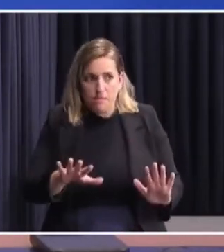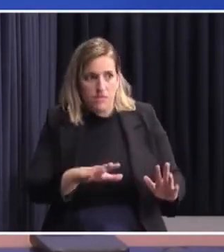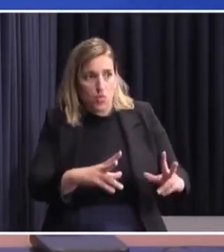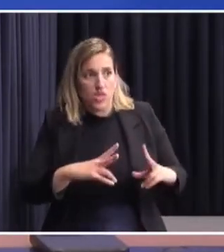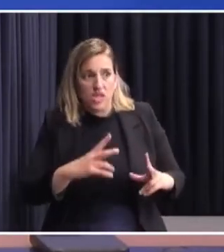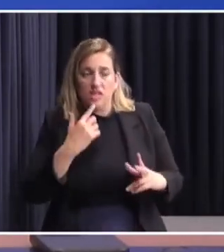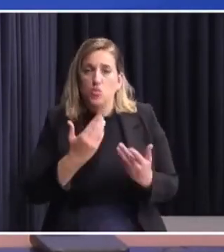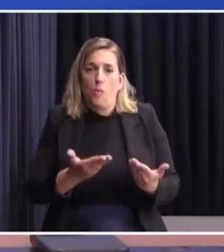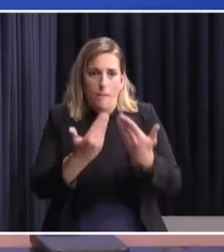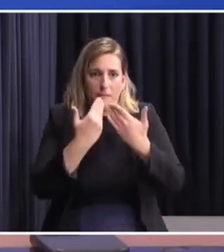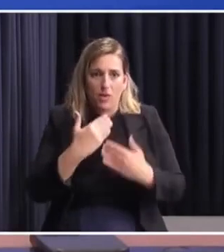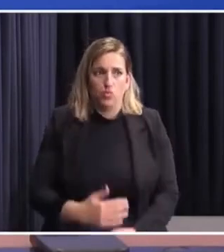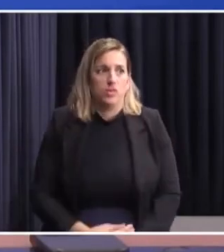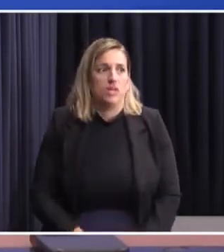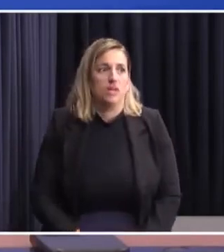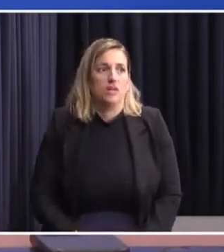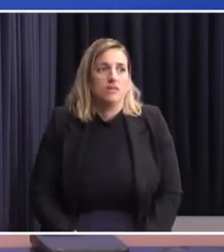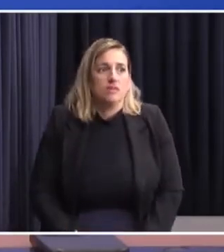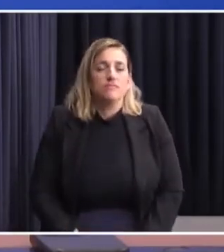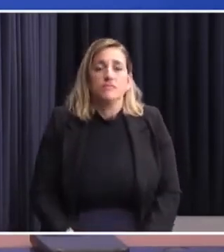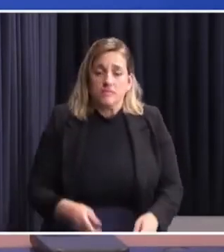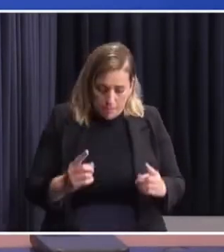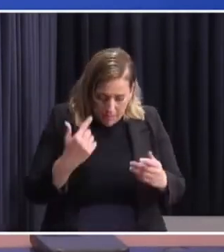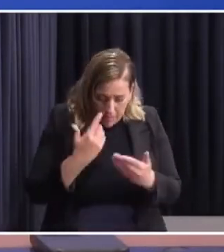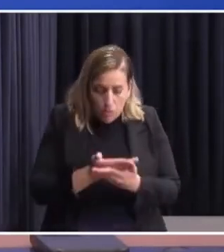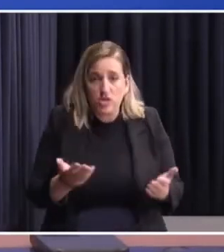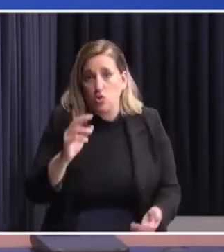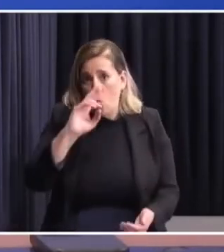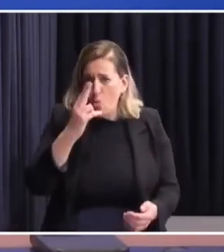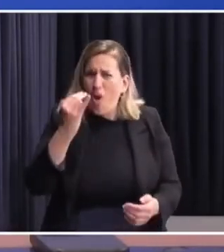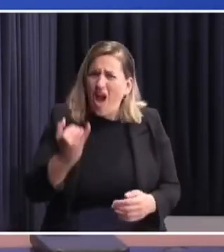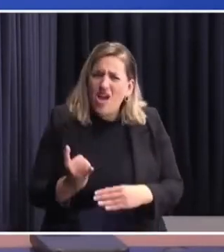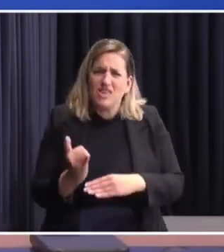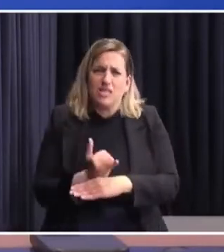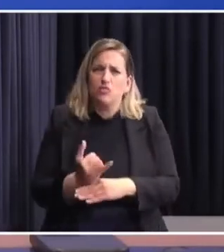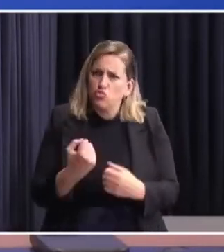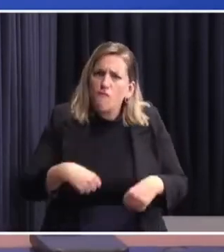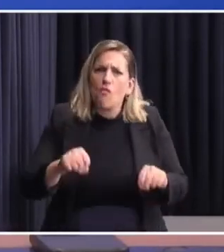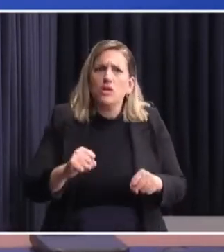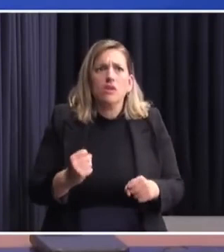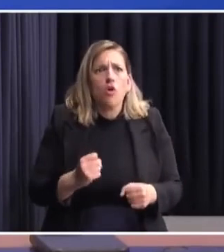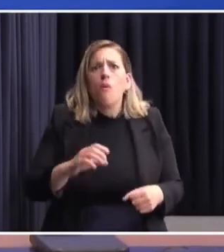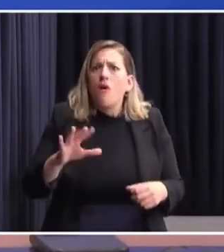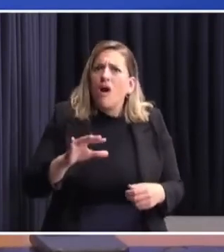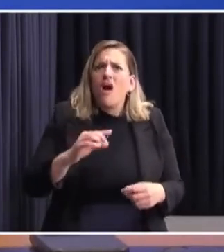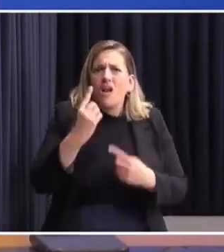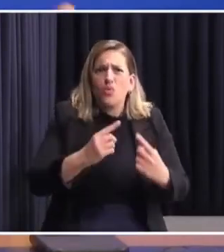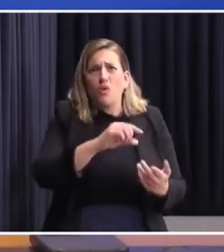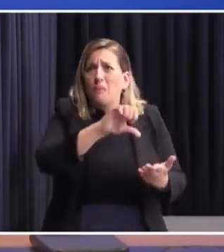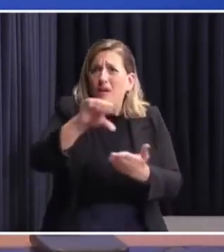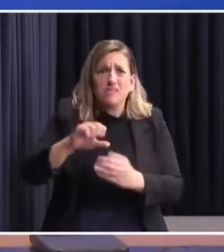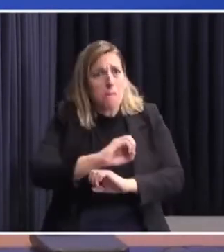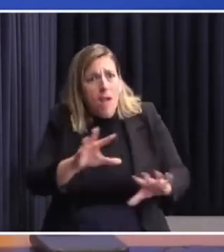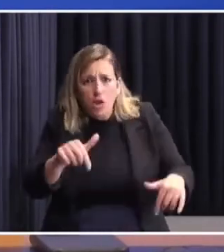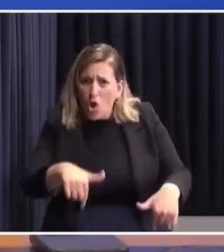y de la demostración que en Uruguay existe la institucionalidad como un poco país del mundo. Ustedes lo han